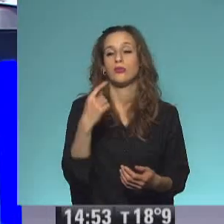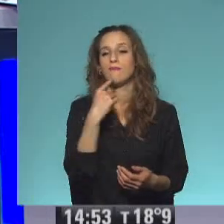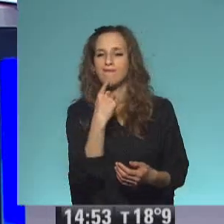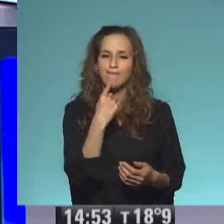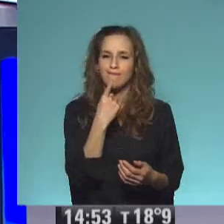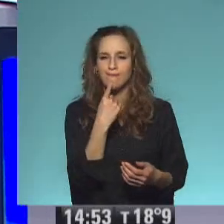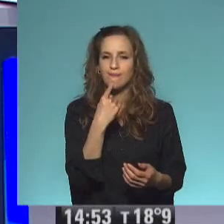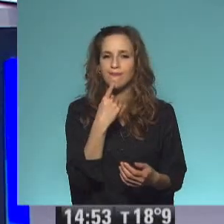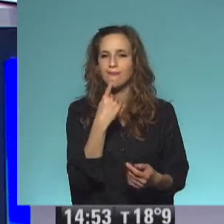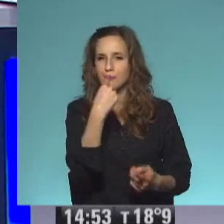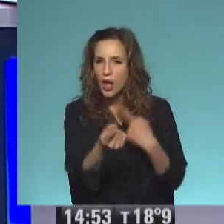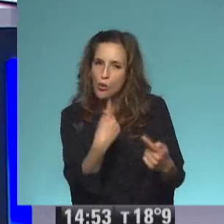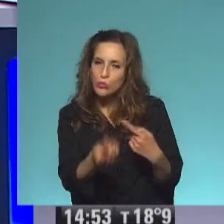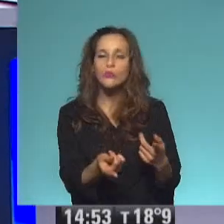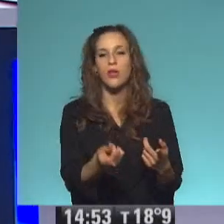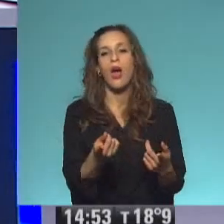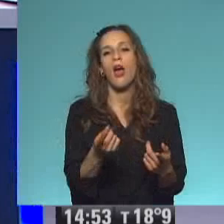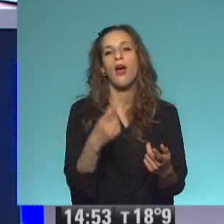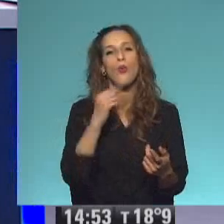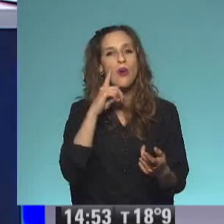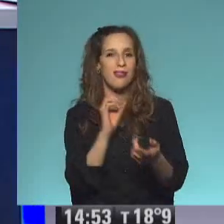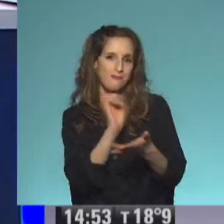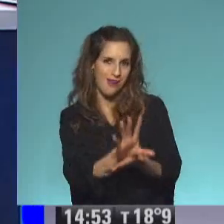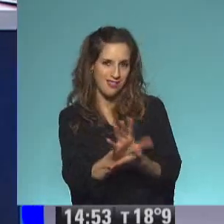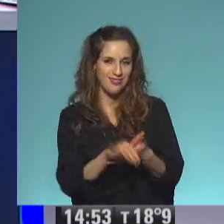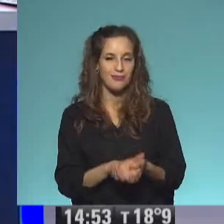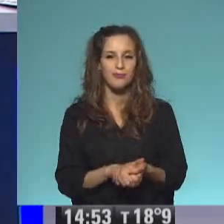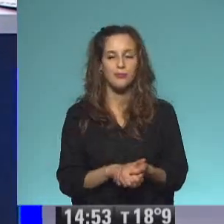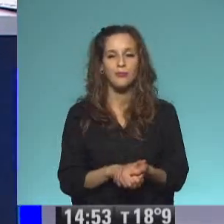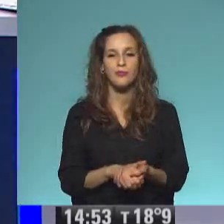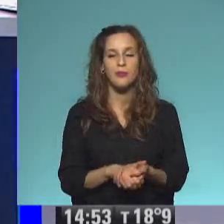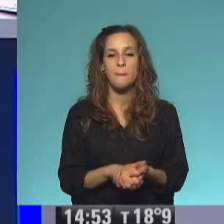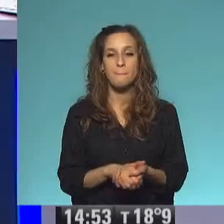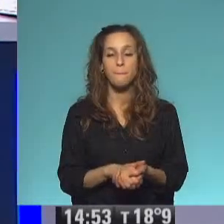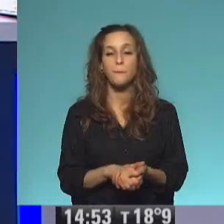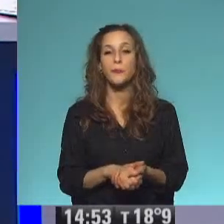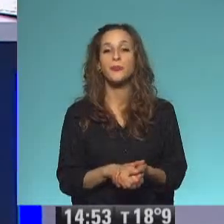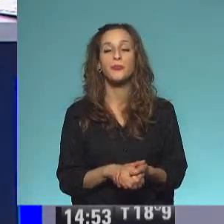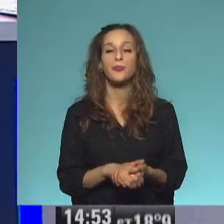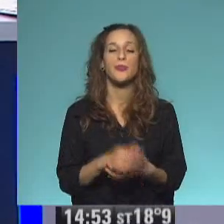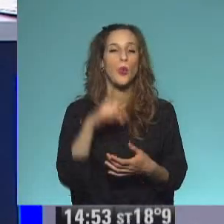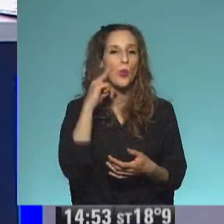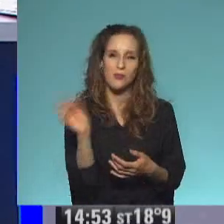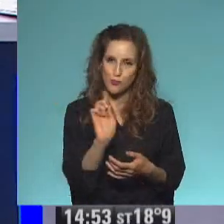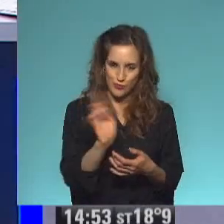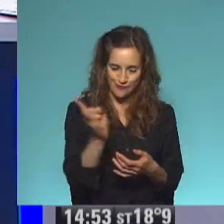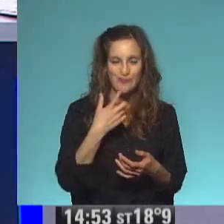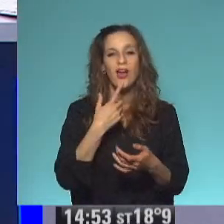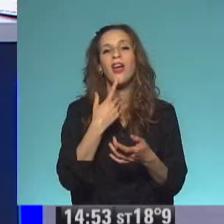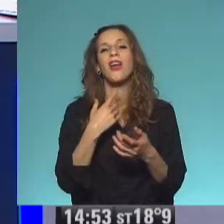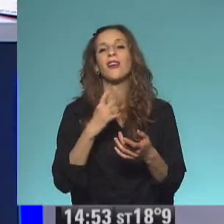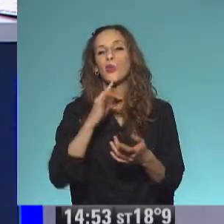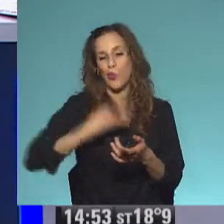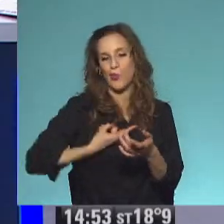nos escribís la pregunta y le pedís a un adulto que te ayude a escribir la pregunta y te sacás una foto con la pregunta o grabás un